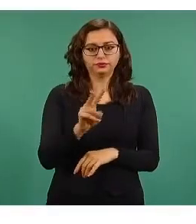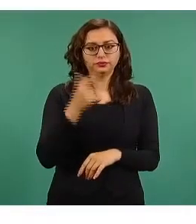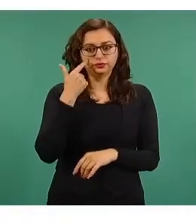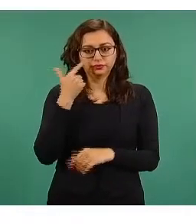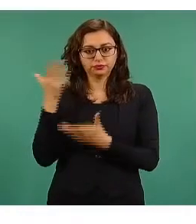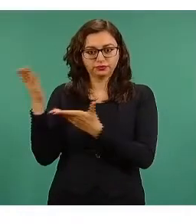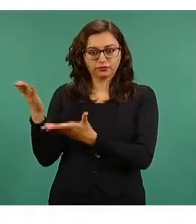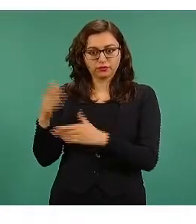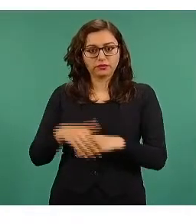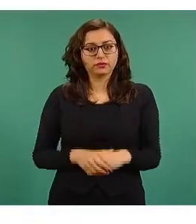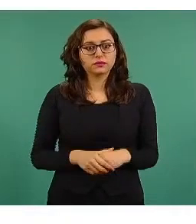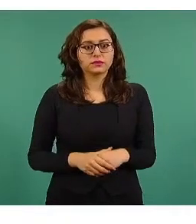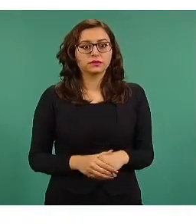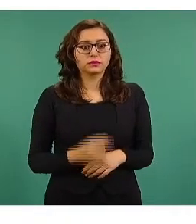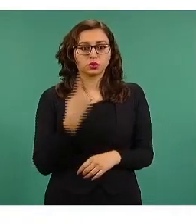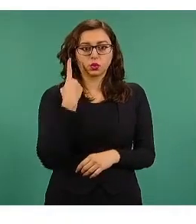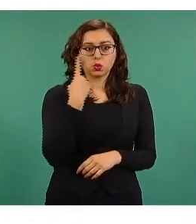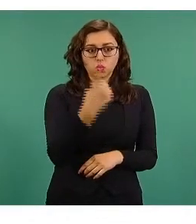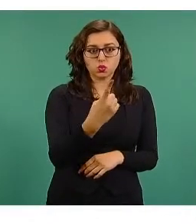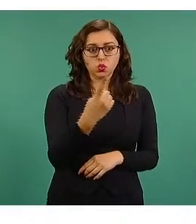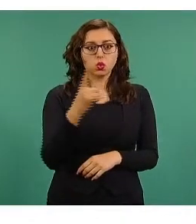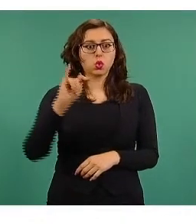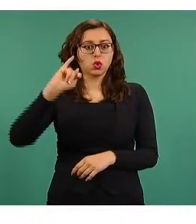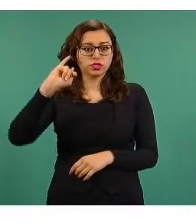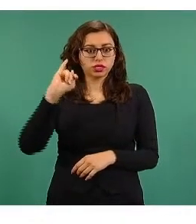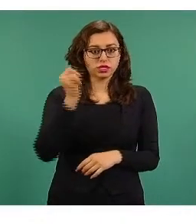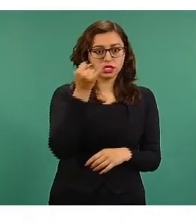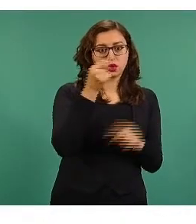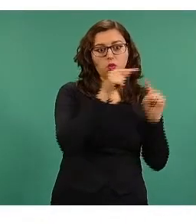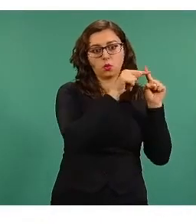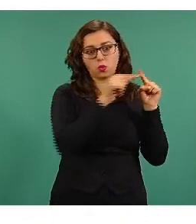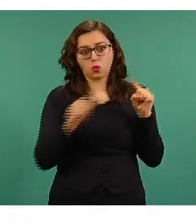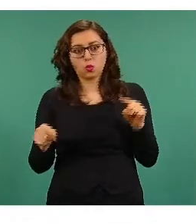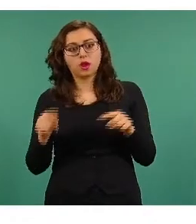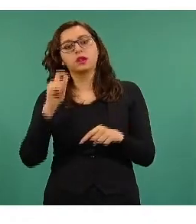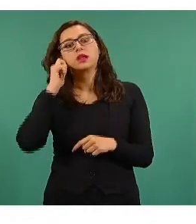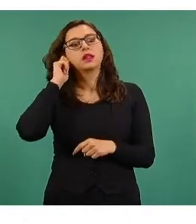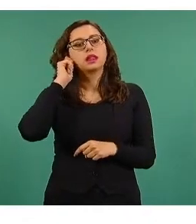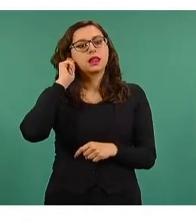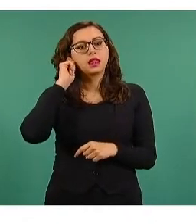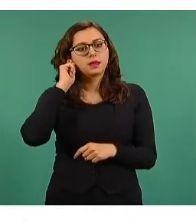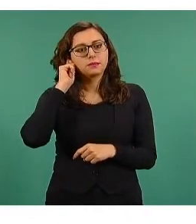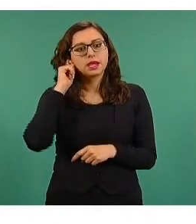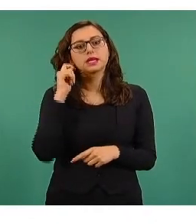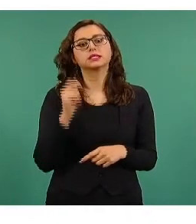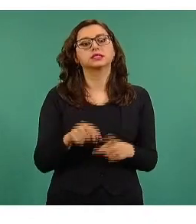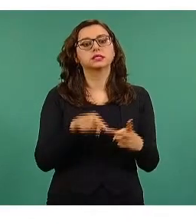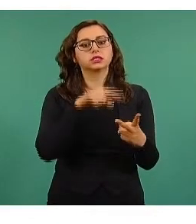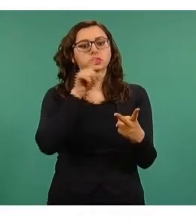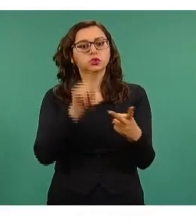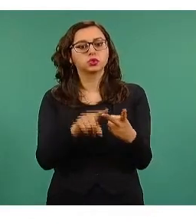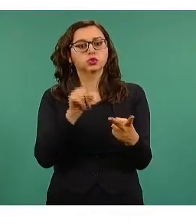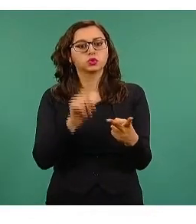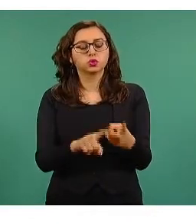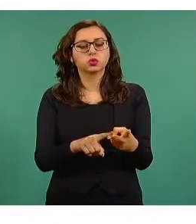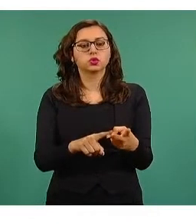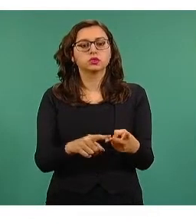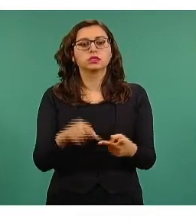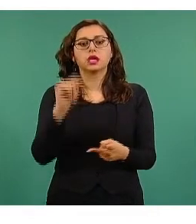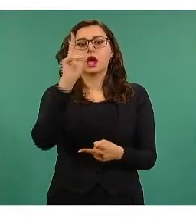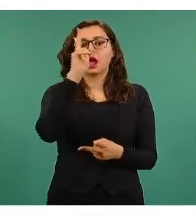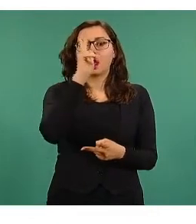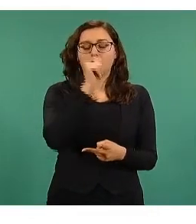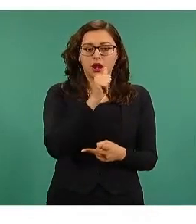Tijuana y luego baja a La Paz. La ruta número 2, que va a Hermosillo